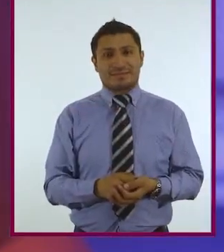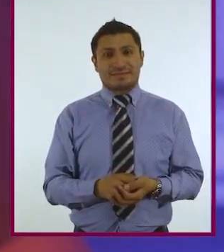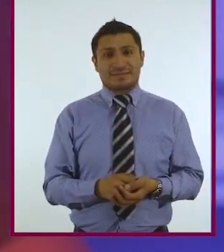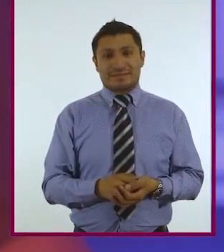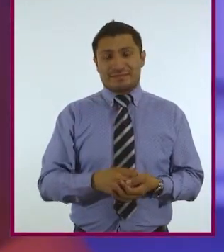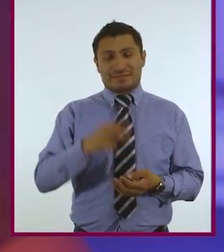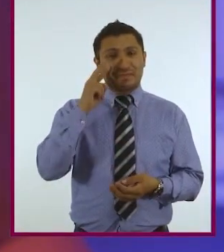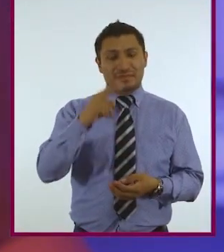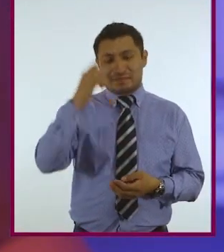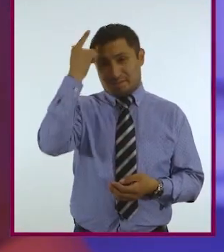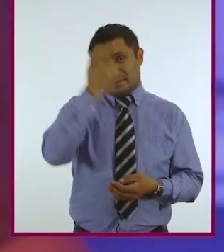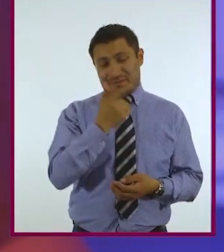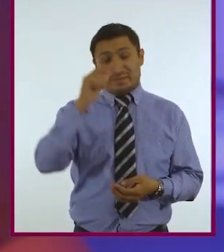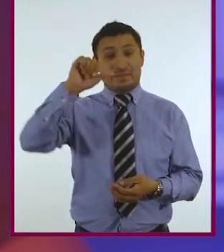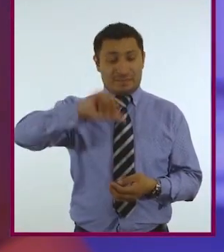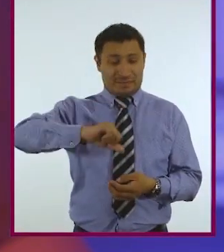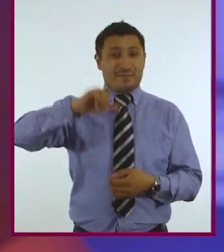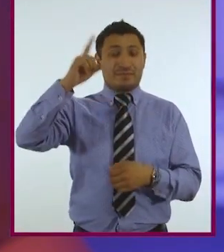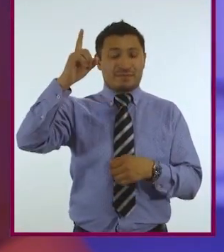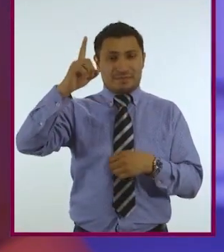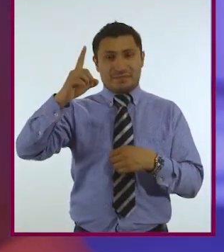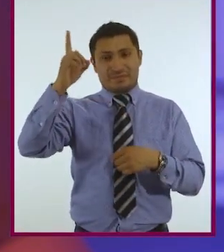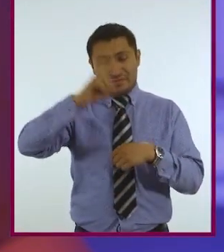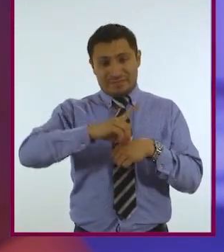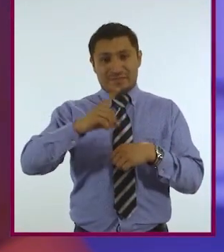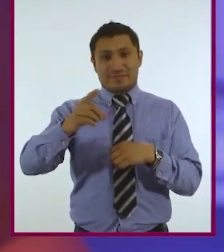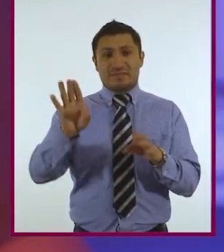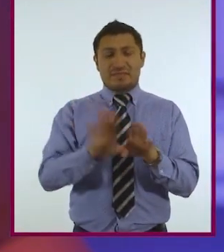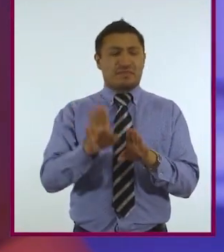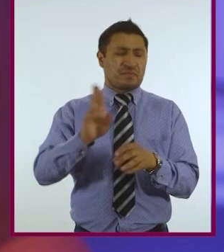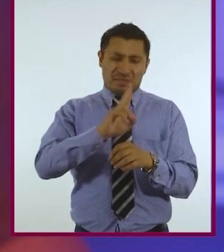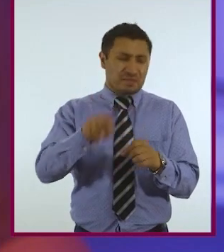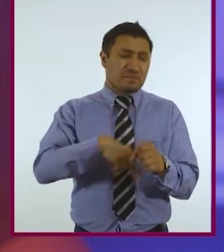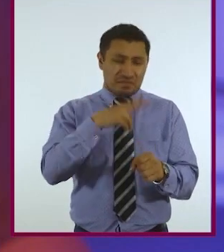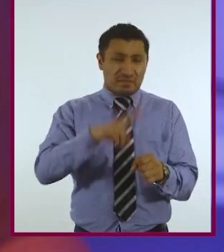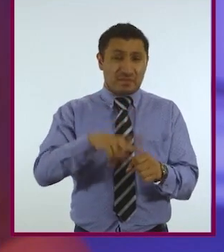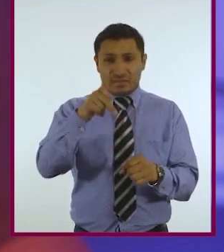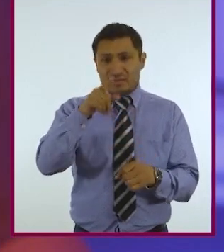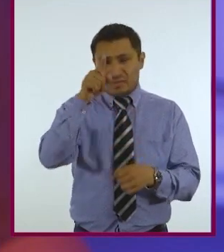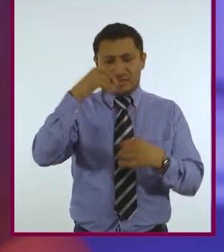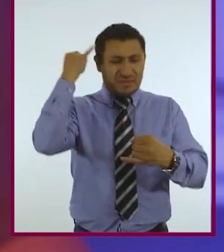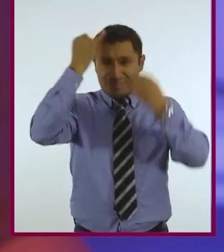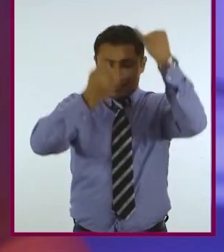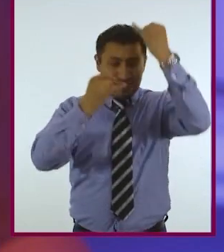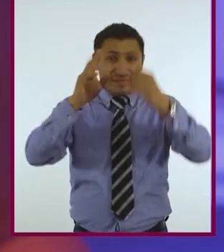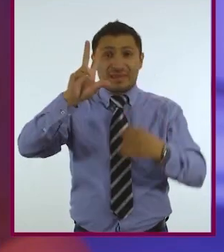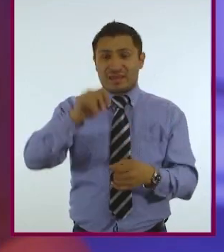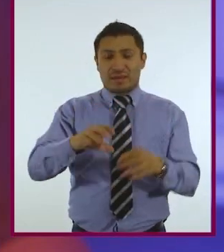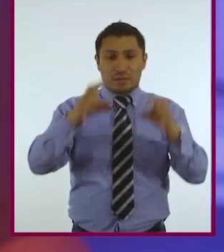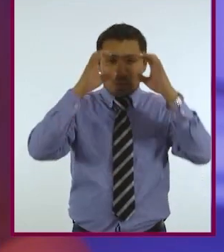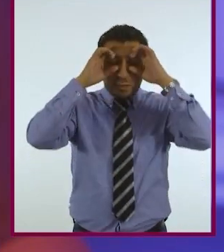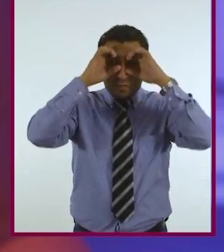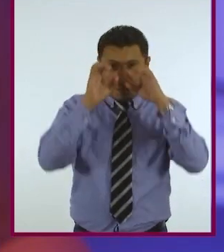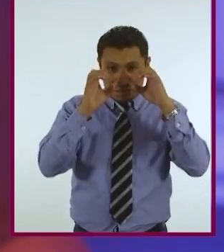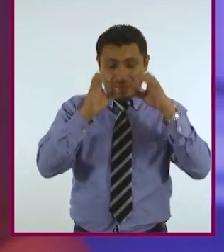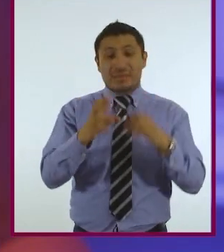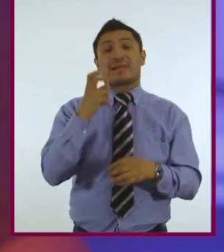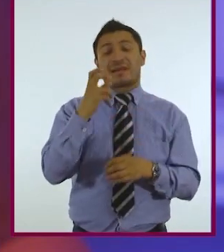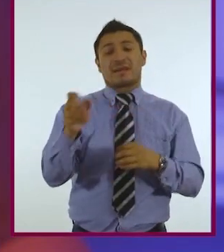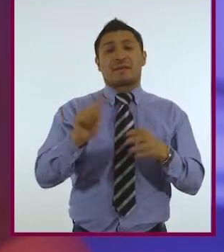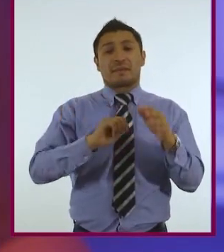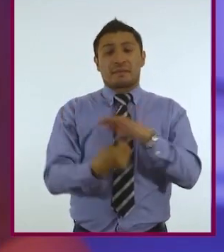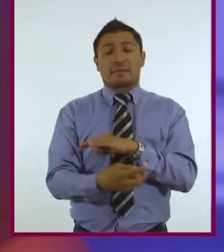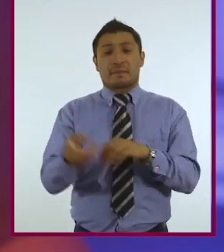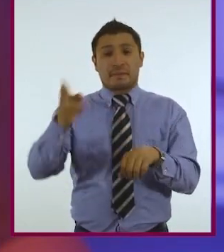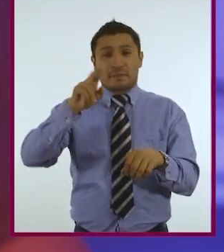Son para ver de noche. Hoy en día es un artículo relativamente común. Pero te imaginas si en vez de que fueran unos binoculares, esta tecnología